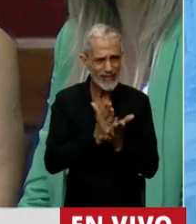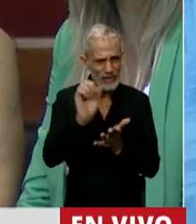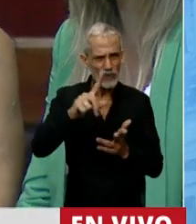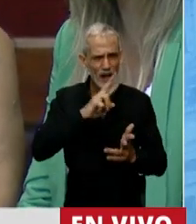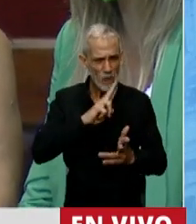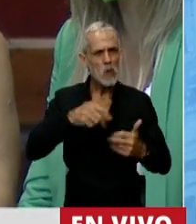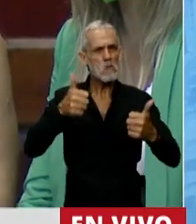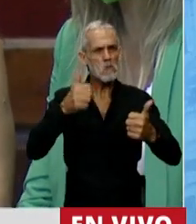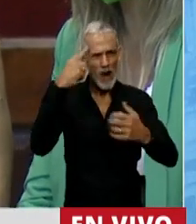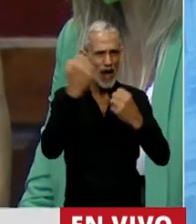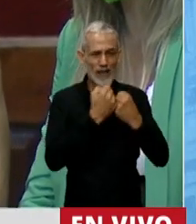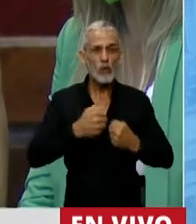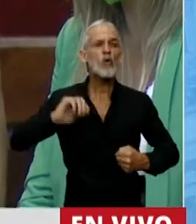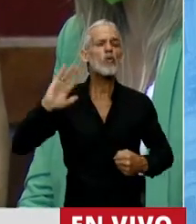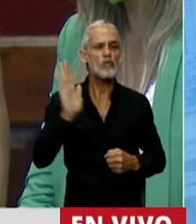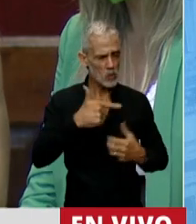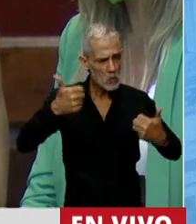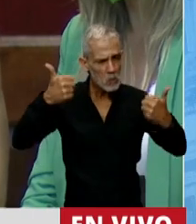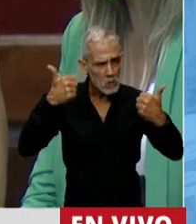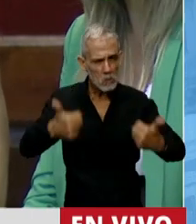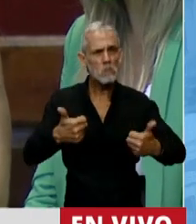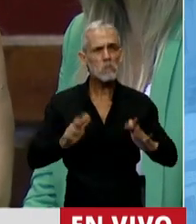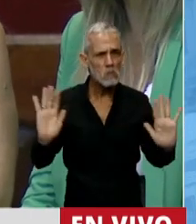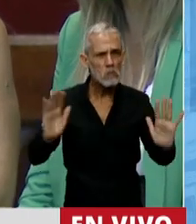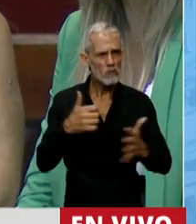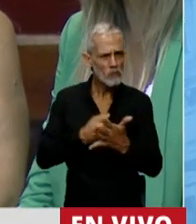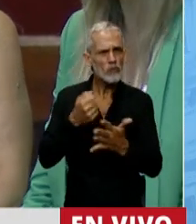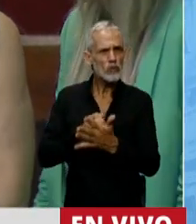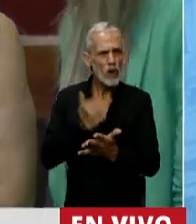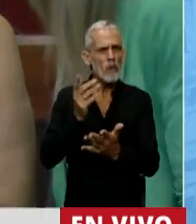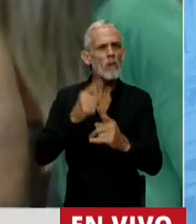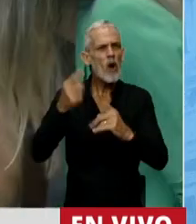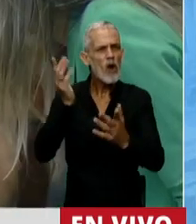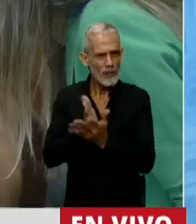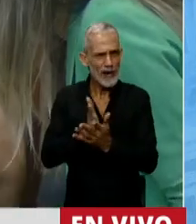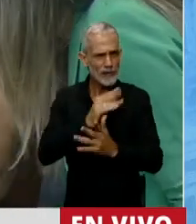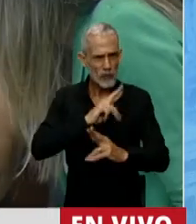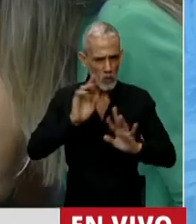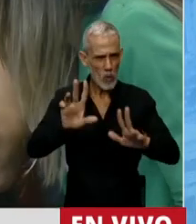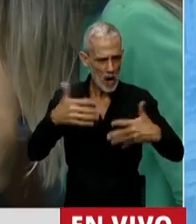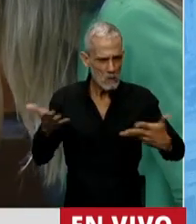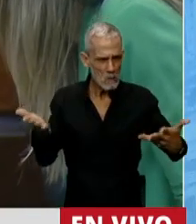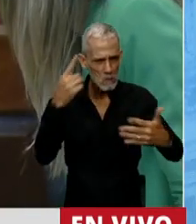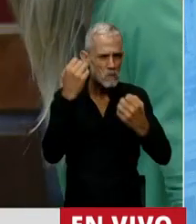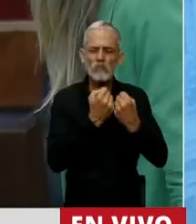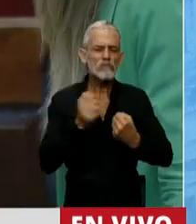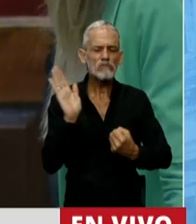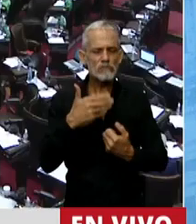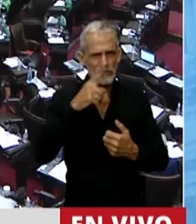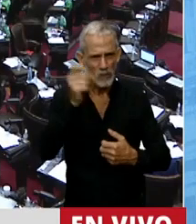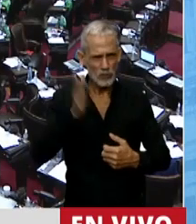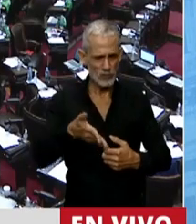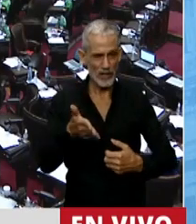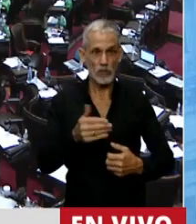todos vamos a estar de acuerdo en pelear por los derechos de la mujer. Pero lo que queda al desnudo a tratar por